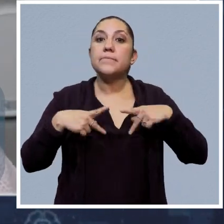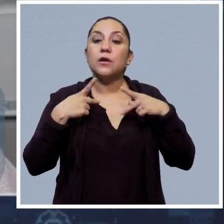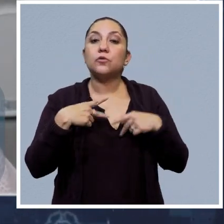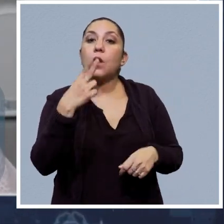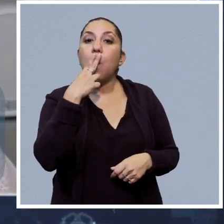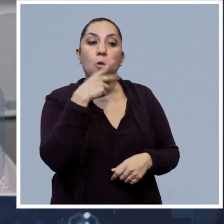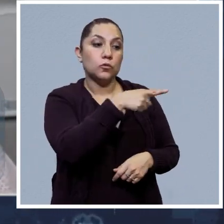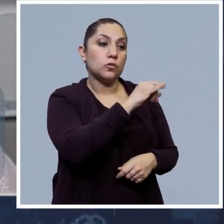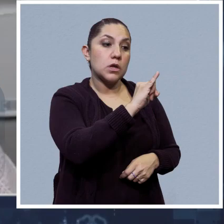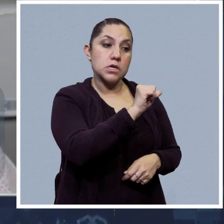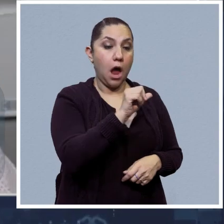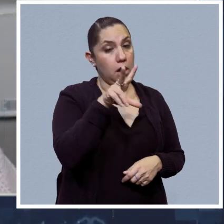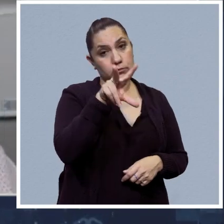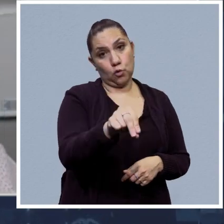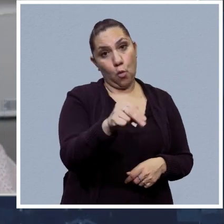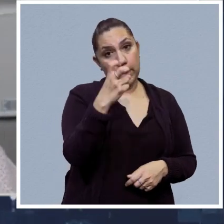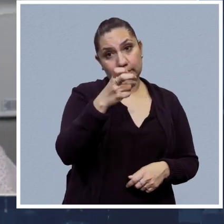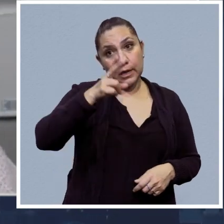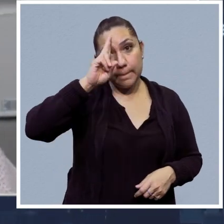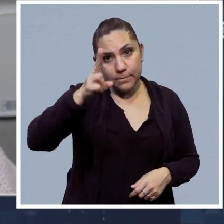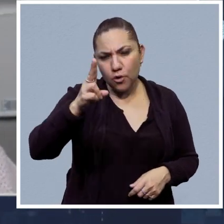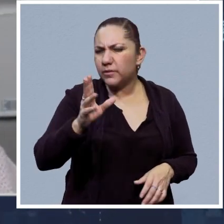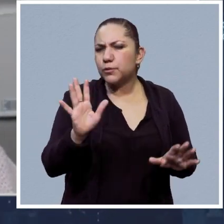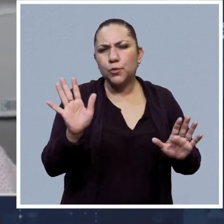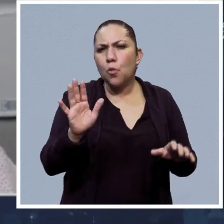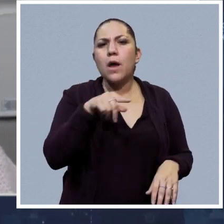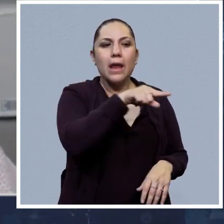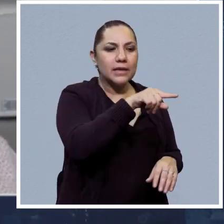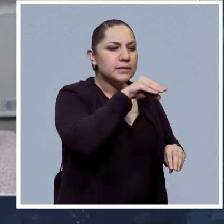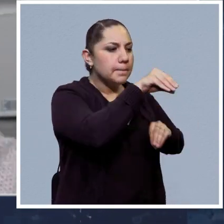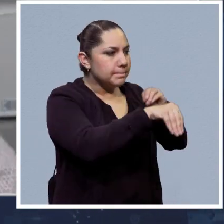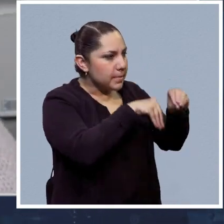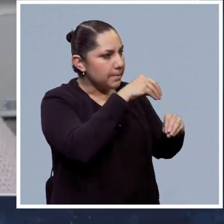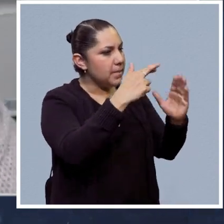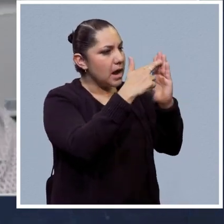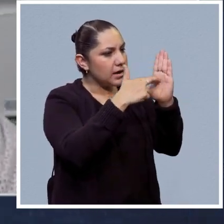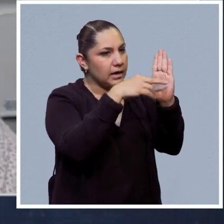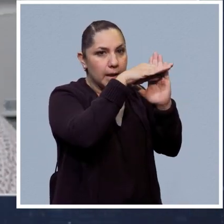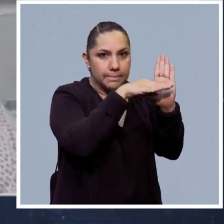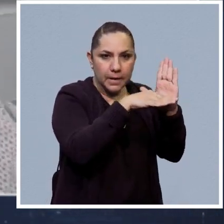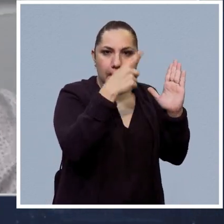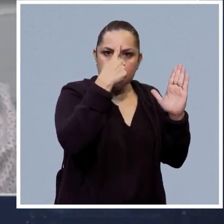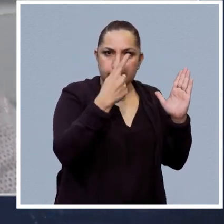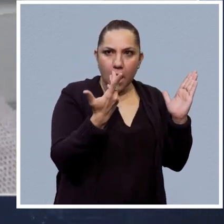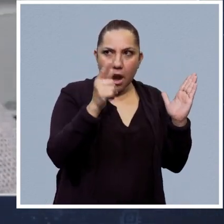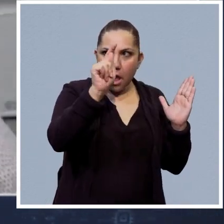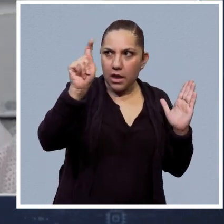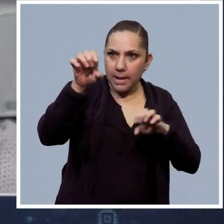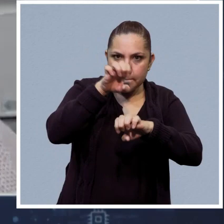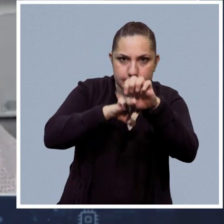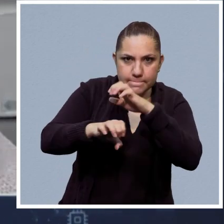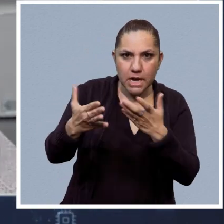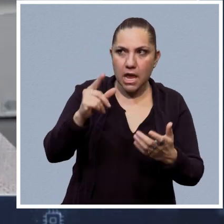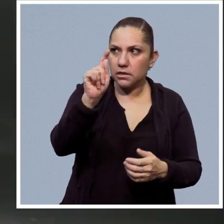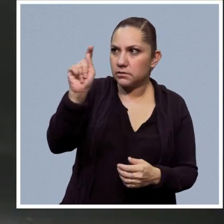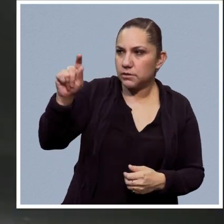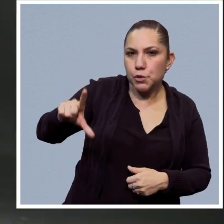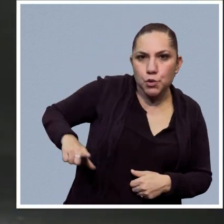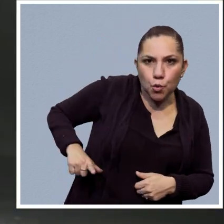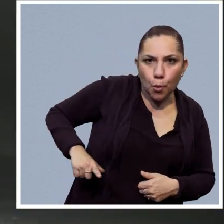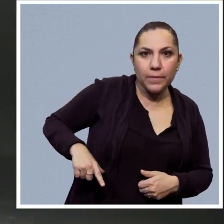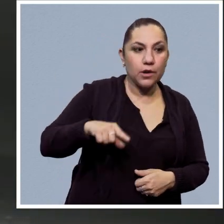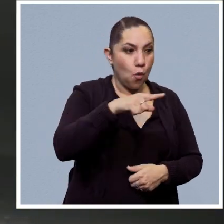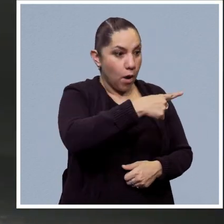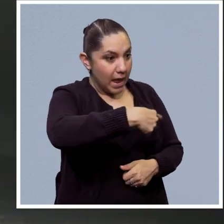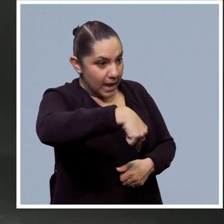sino de alguna manera para impedir a las grandes empresas y de alguna manera a los gobiernos que puedan aprovecharse de